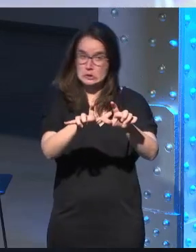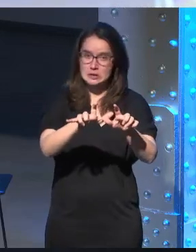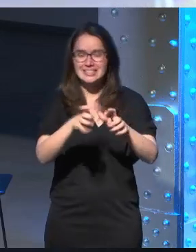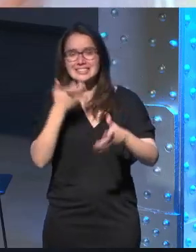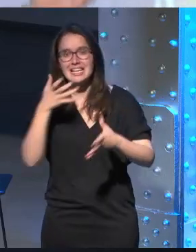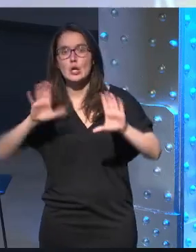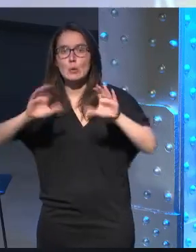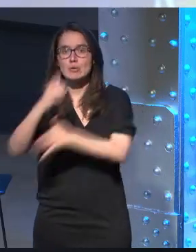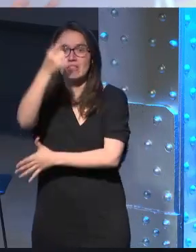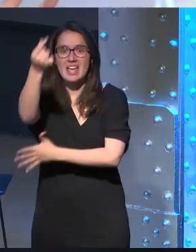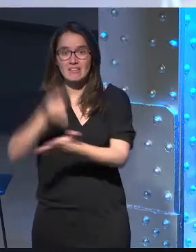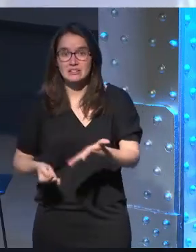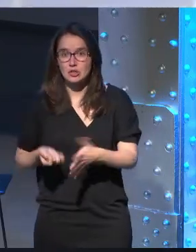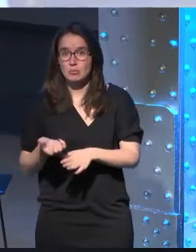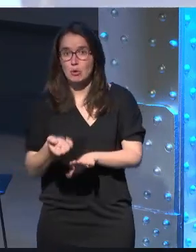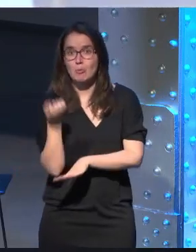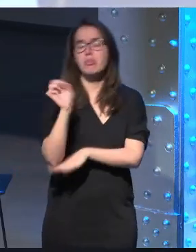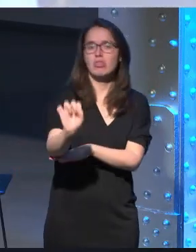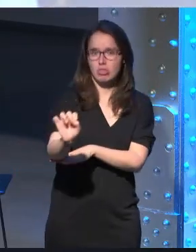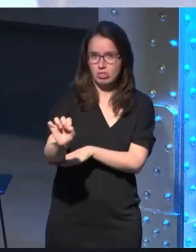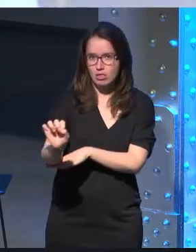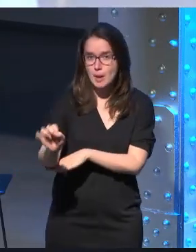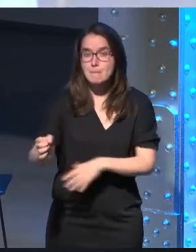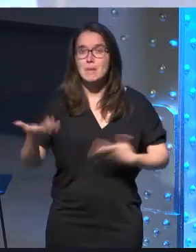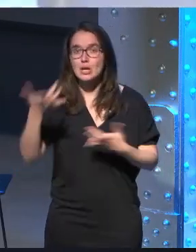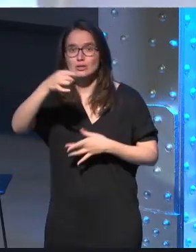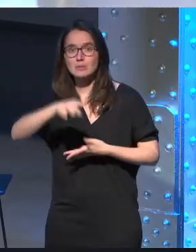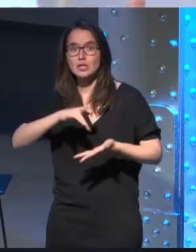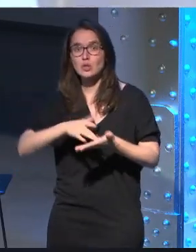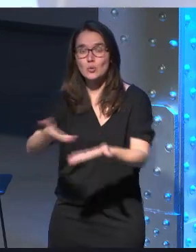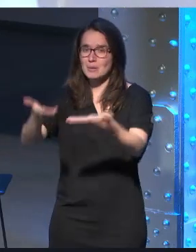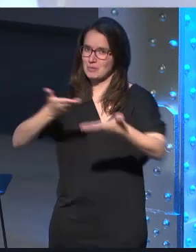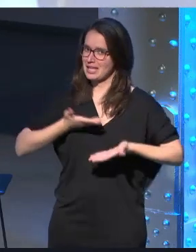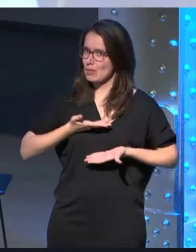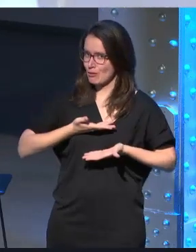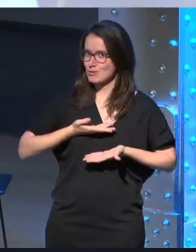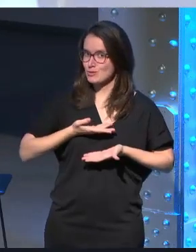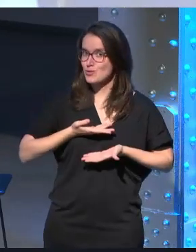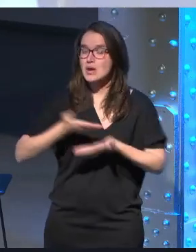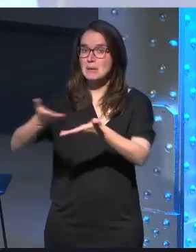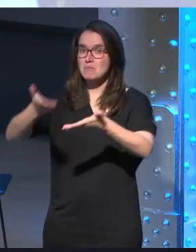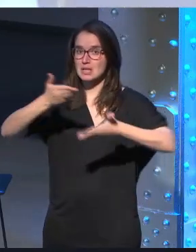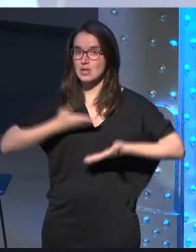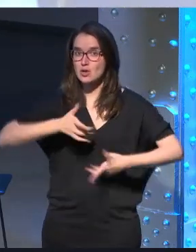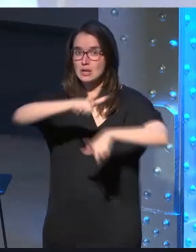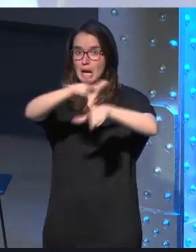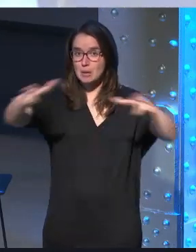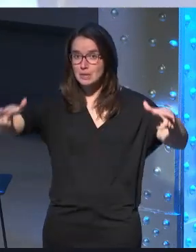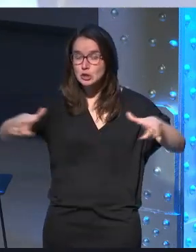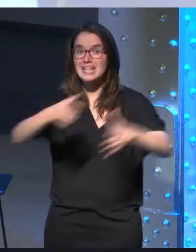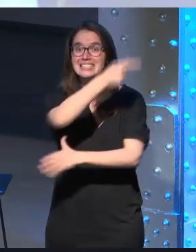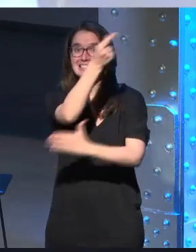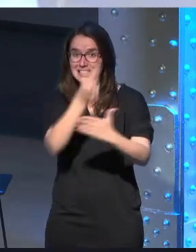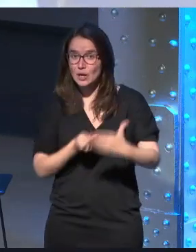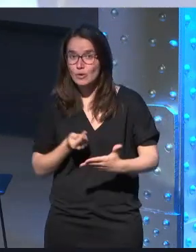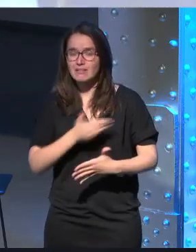diseño se desentiende le da la espalda pero también es una invitación una invitación a todos aquellos diseñadores